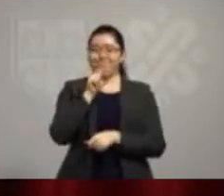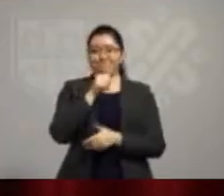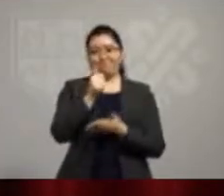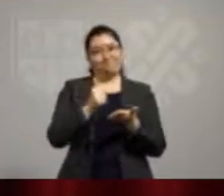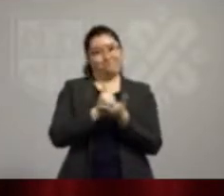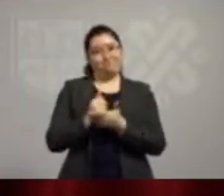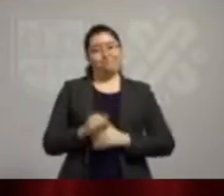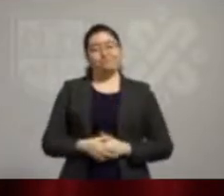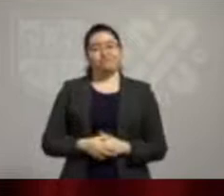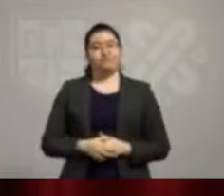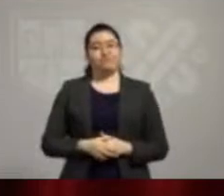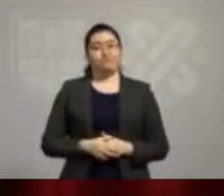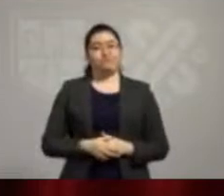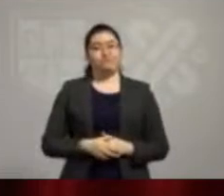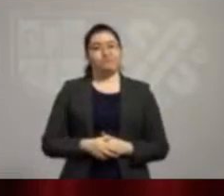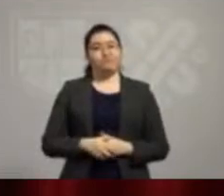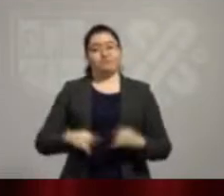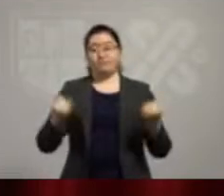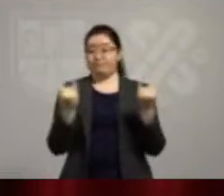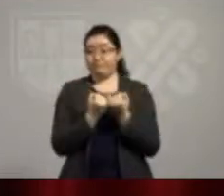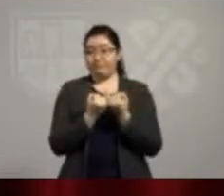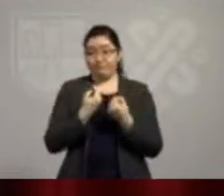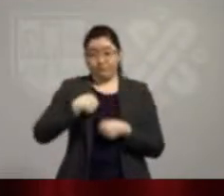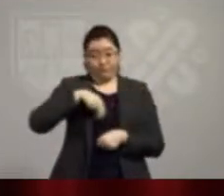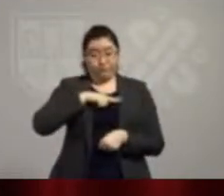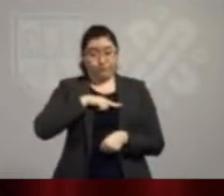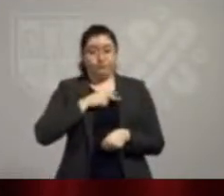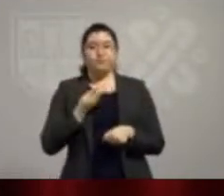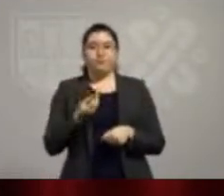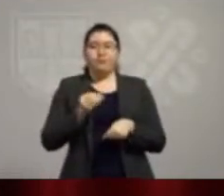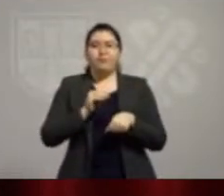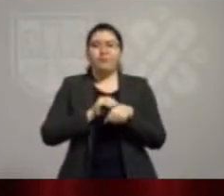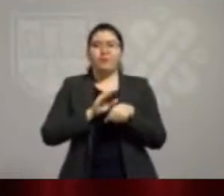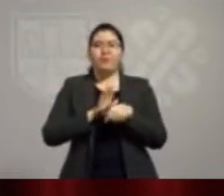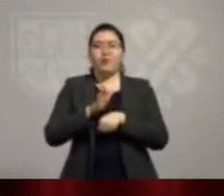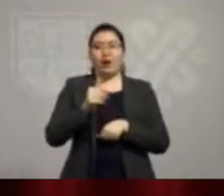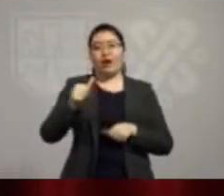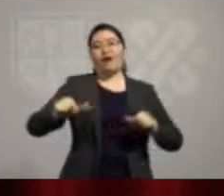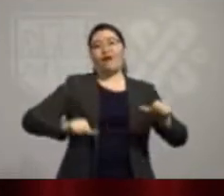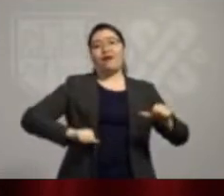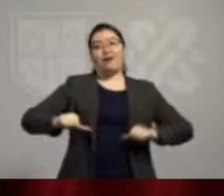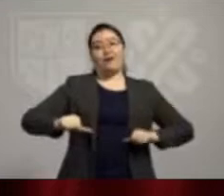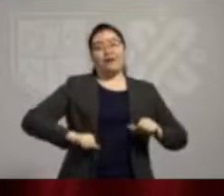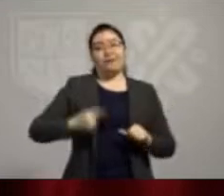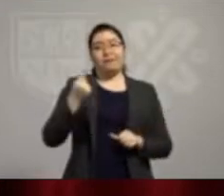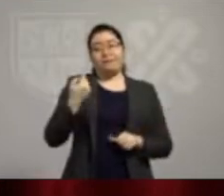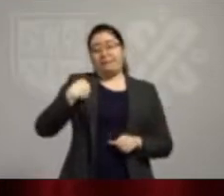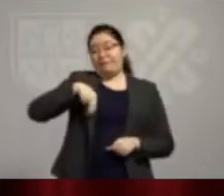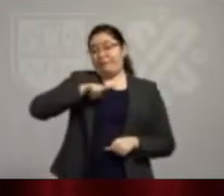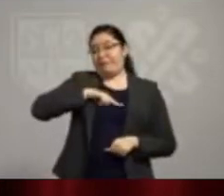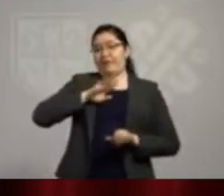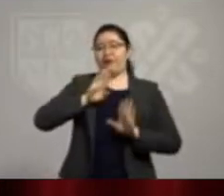Aún así, estamos permitiendo la incorporación de una actividad que habíamos